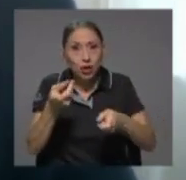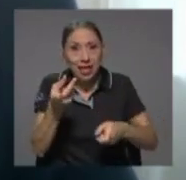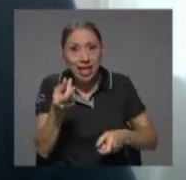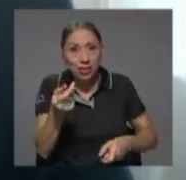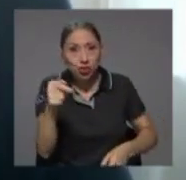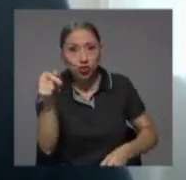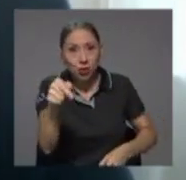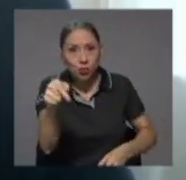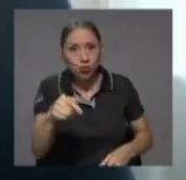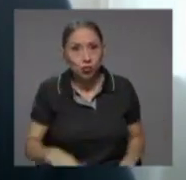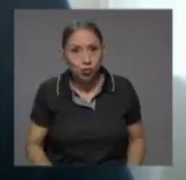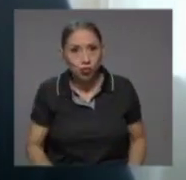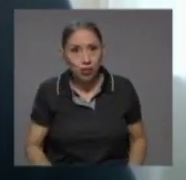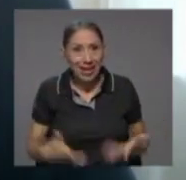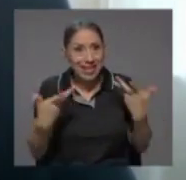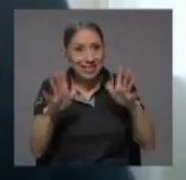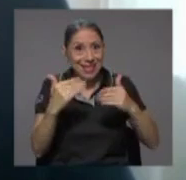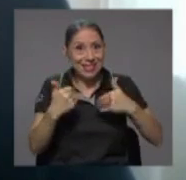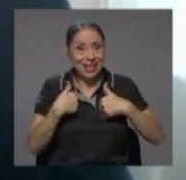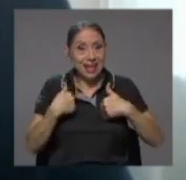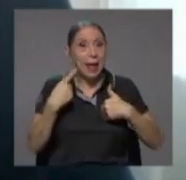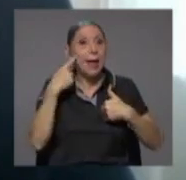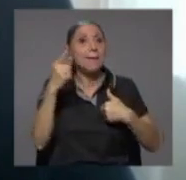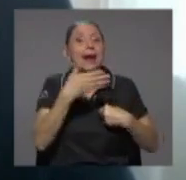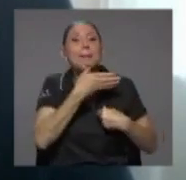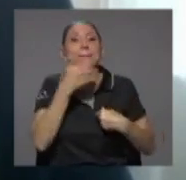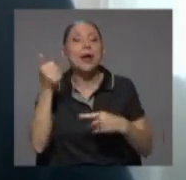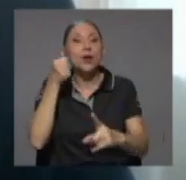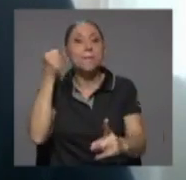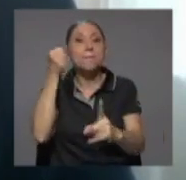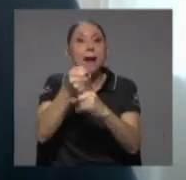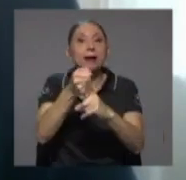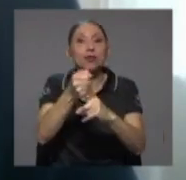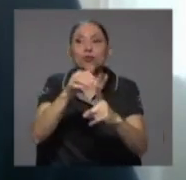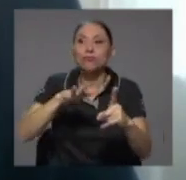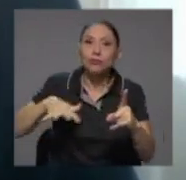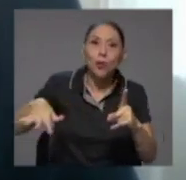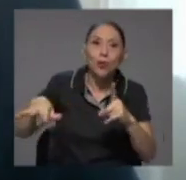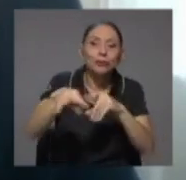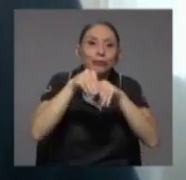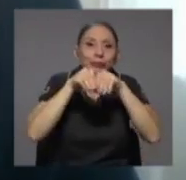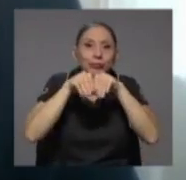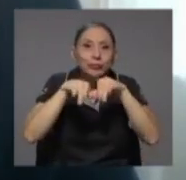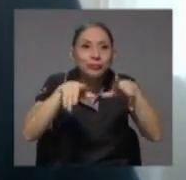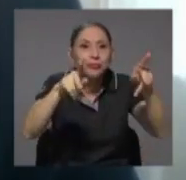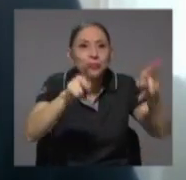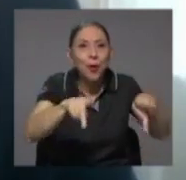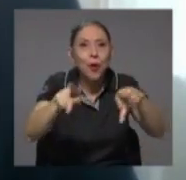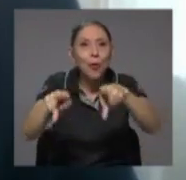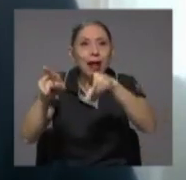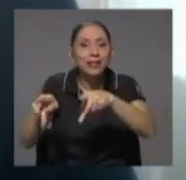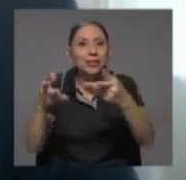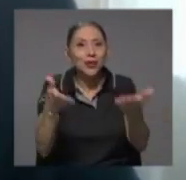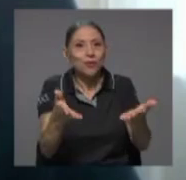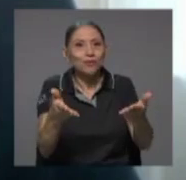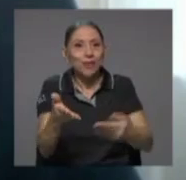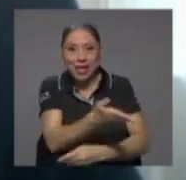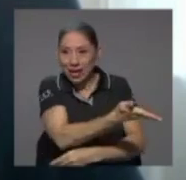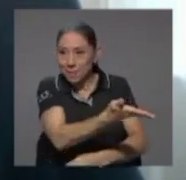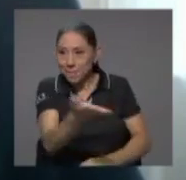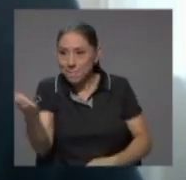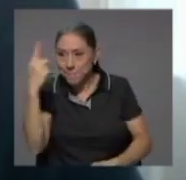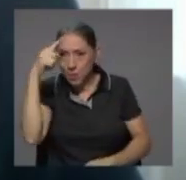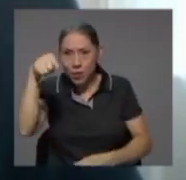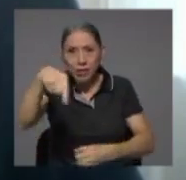para causar un mejor impacto sobre la población que es al final a lo que a quienes nos debemos